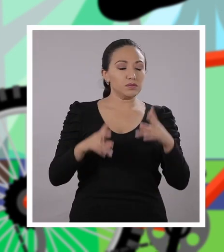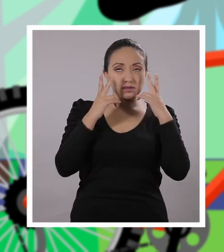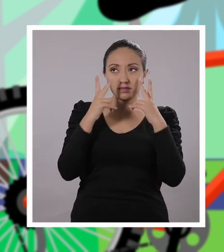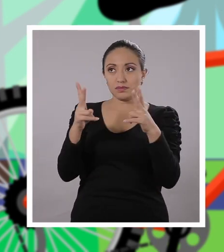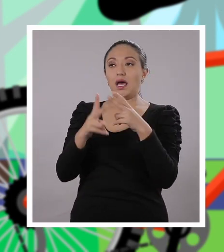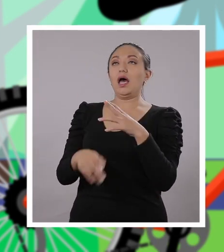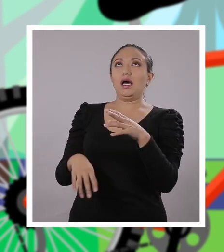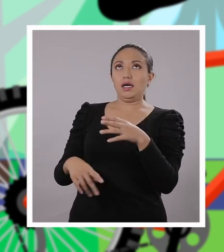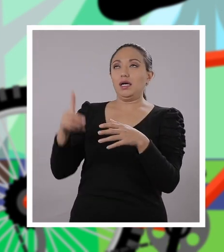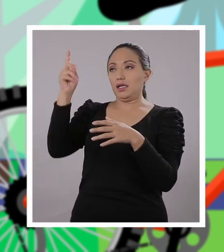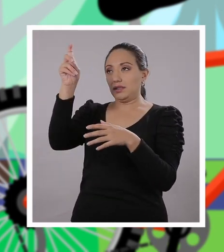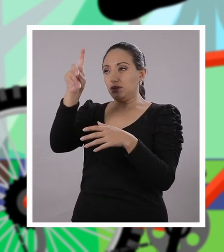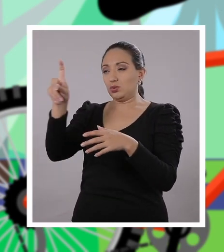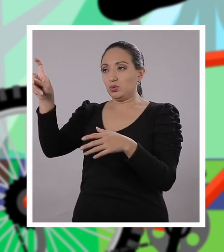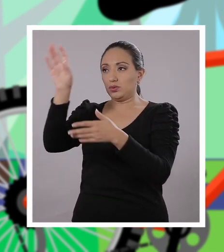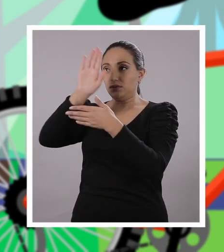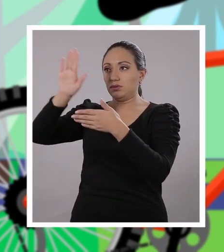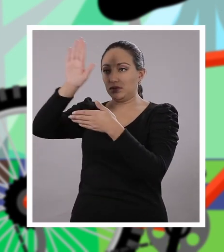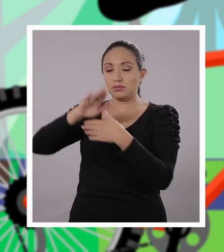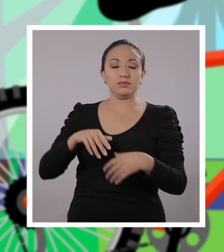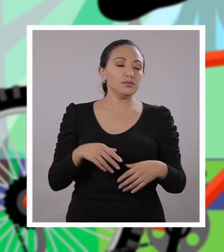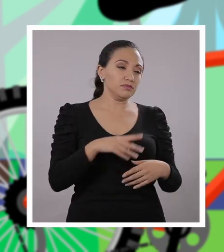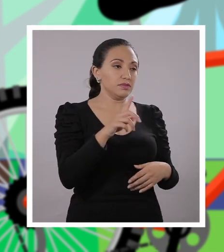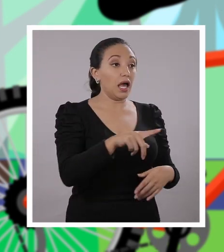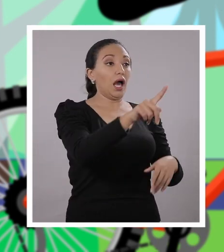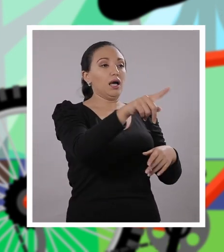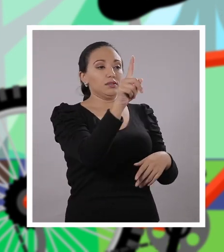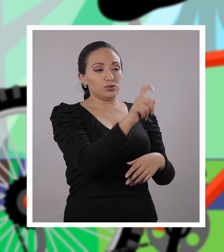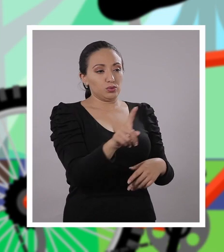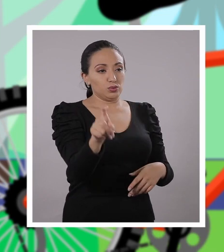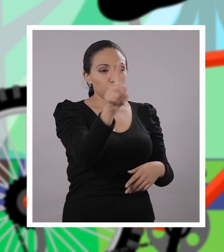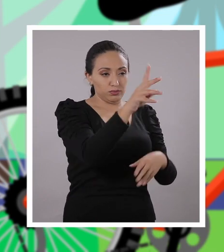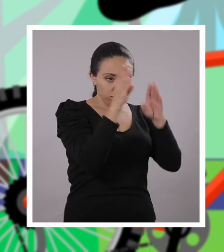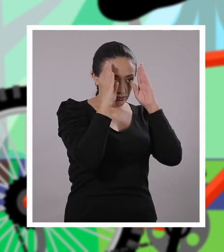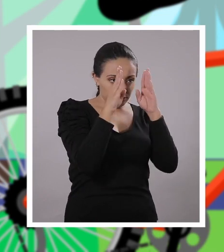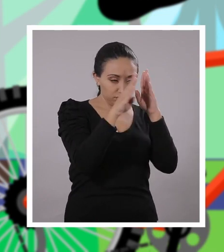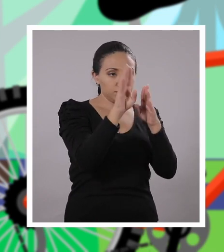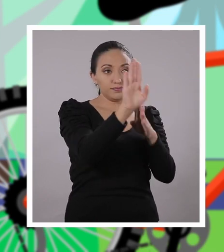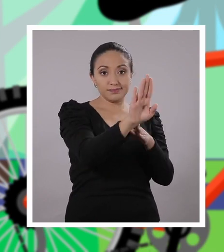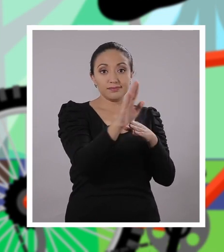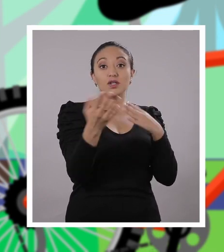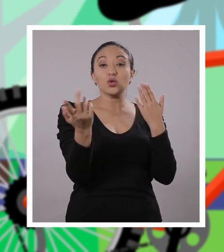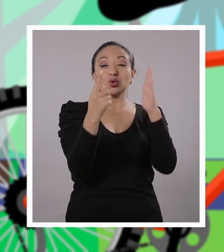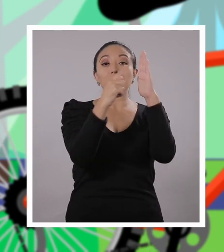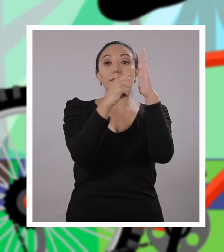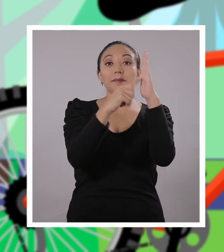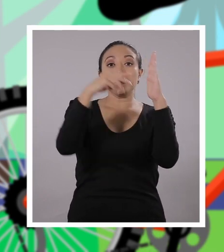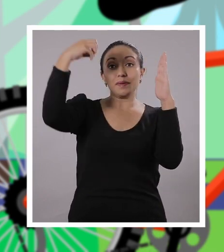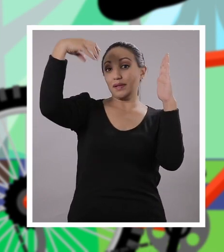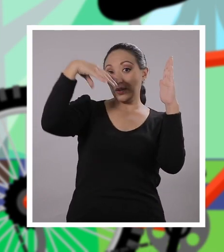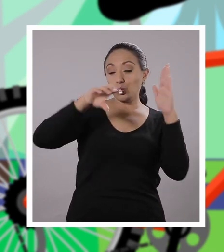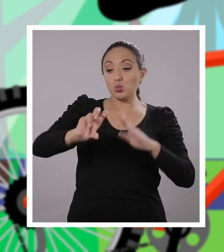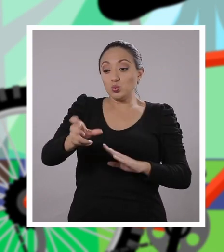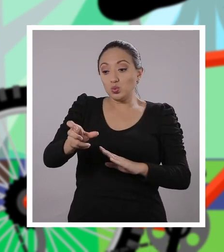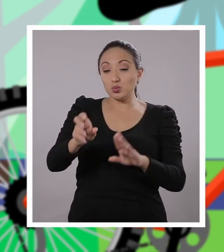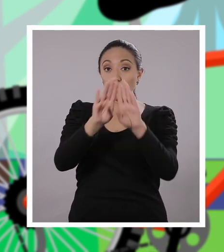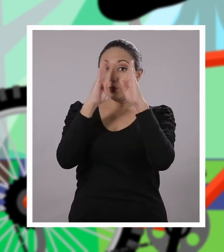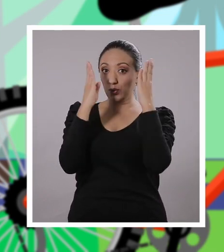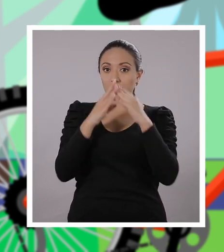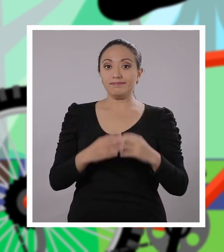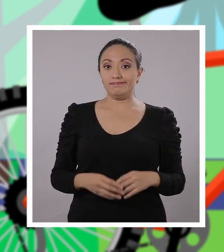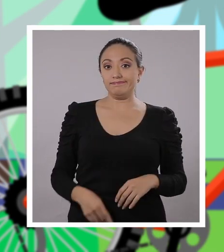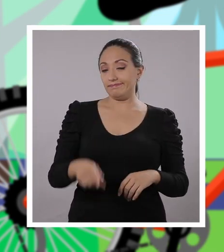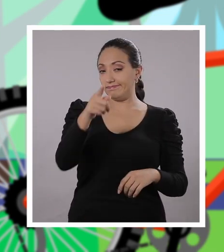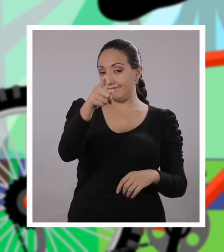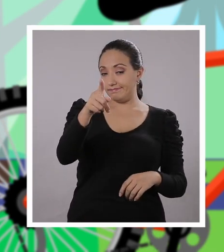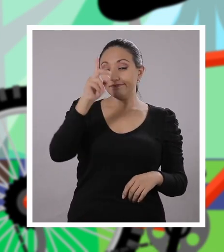De esta manera, ustedes cuando estén haciendo la limpieza de su hogar, van a darle un especial énfasis y un especial cuidado a dichas